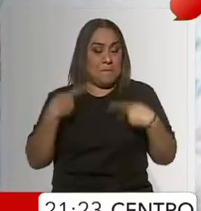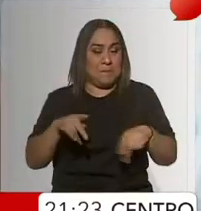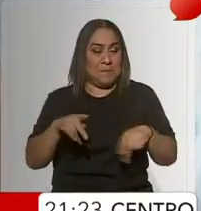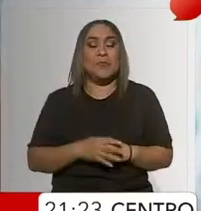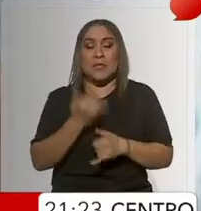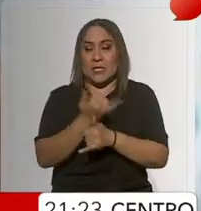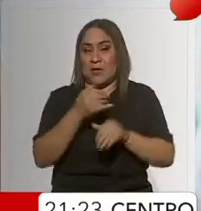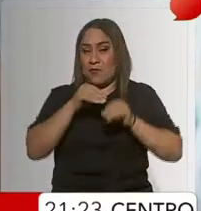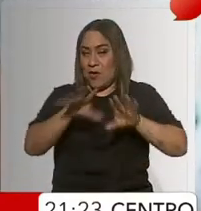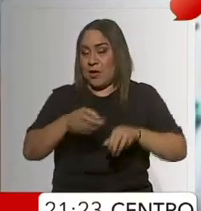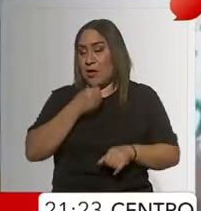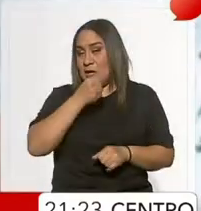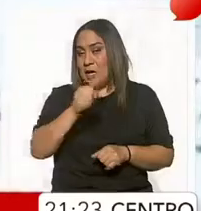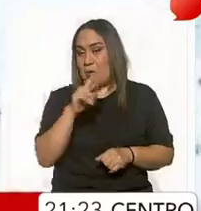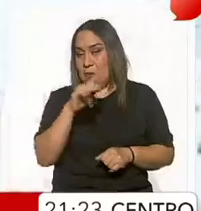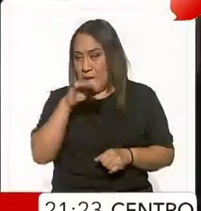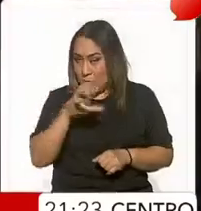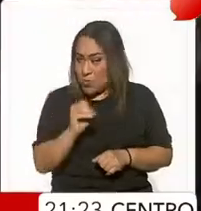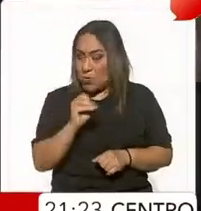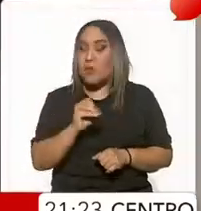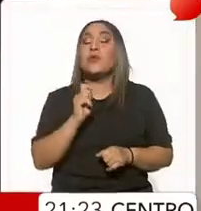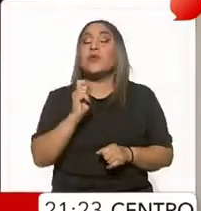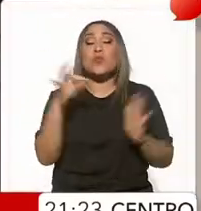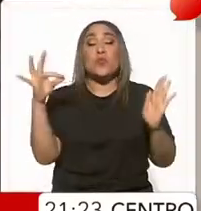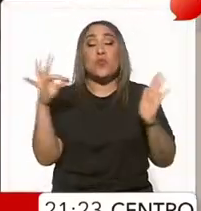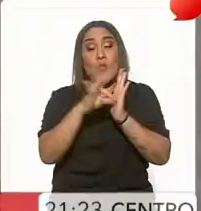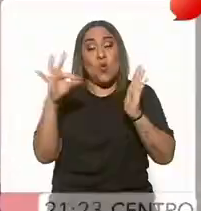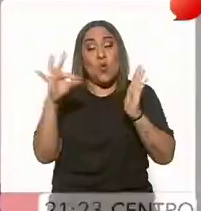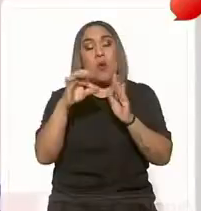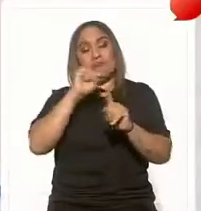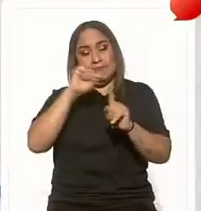información de Roberto Fuentes Vivar, punto de referencia.